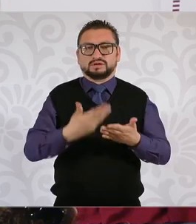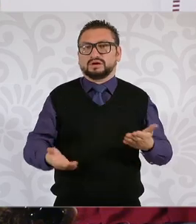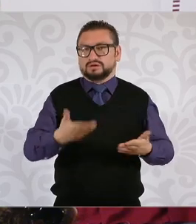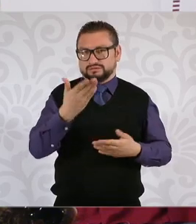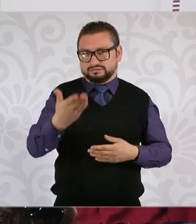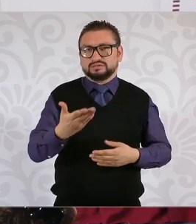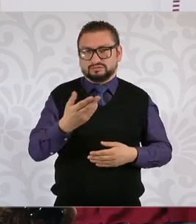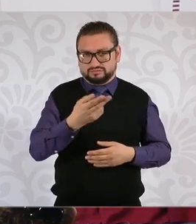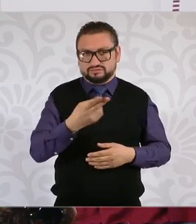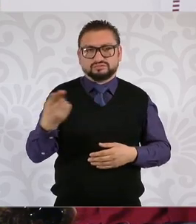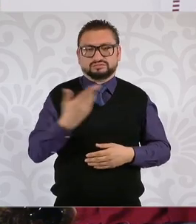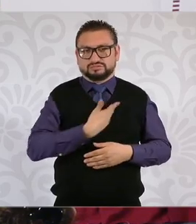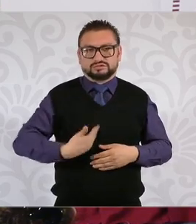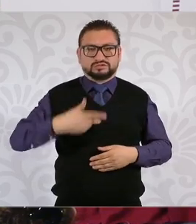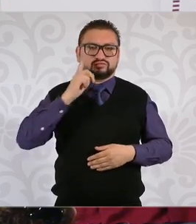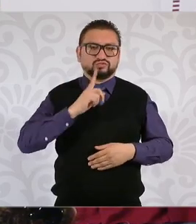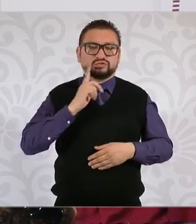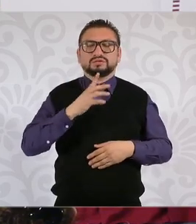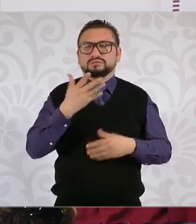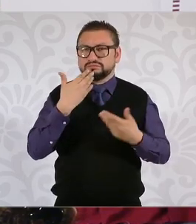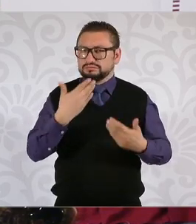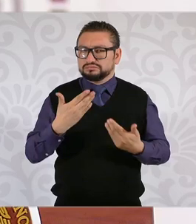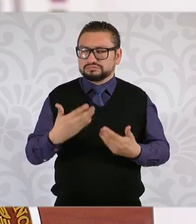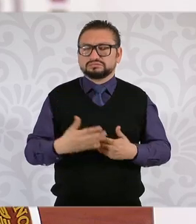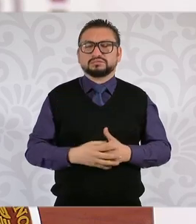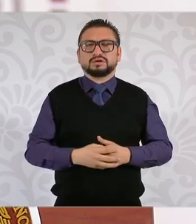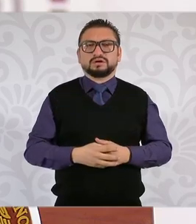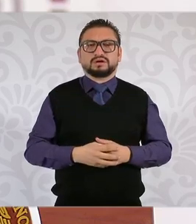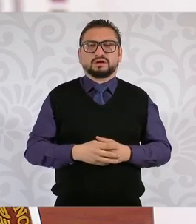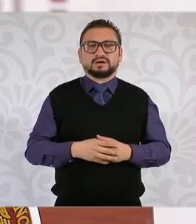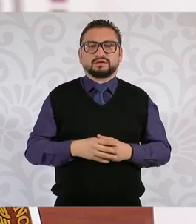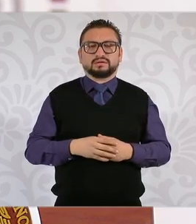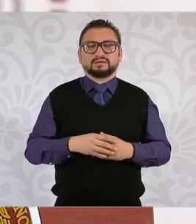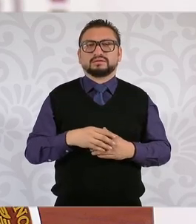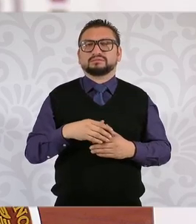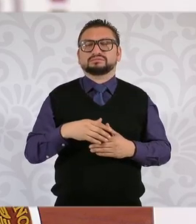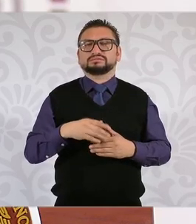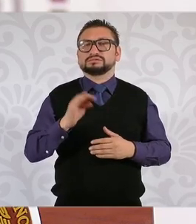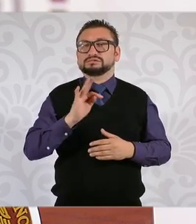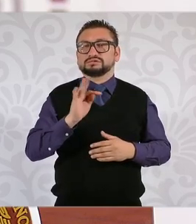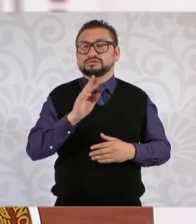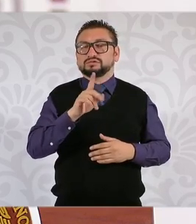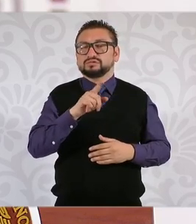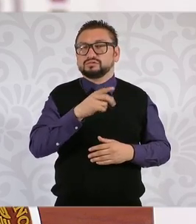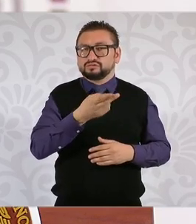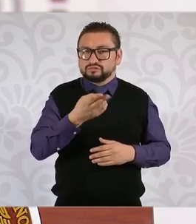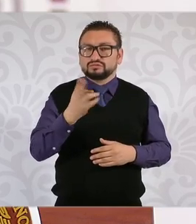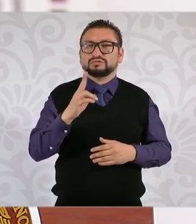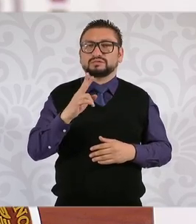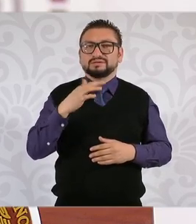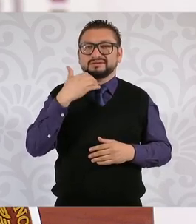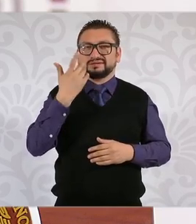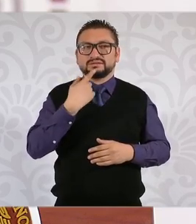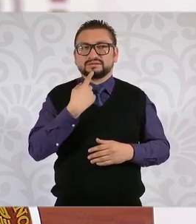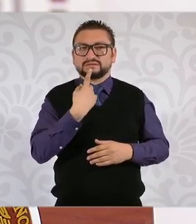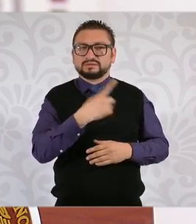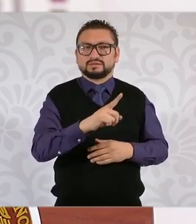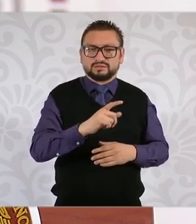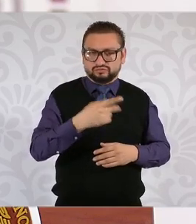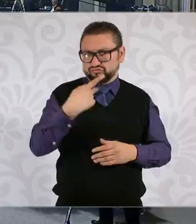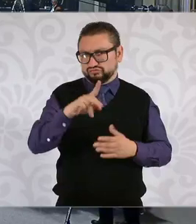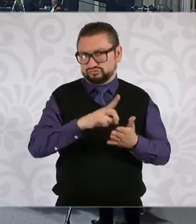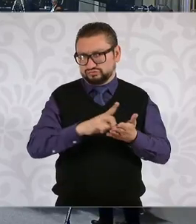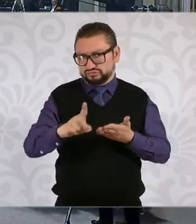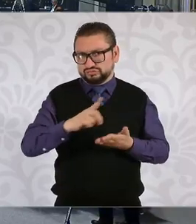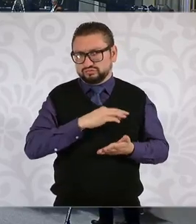usted ostenta el cargo como presidenta evidentemente más allá de si usted decide o no denunciar este que es su derecho por